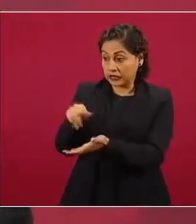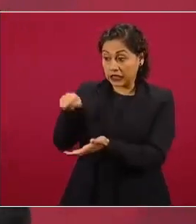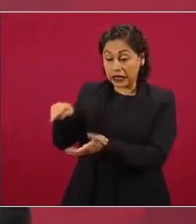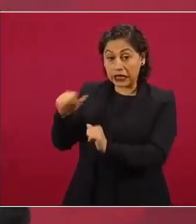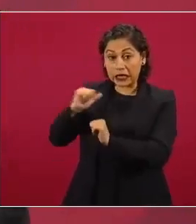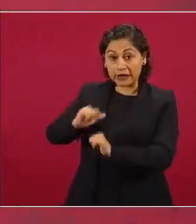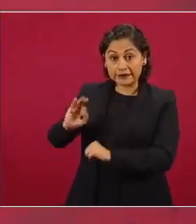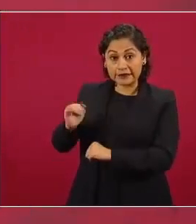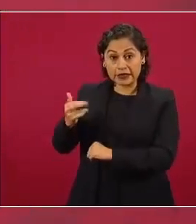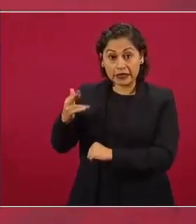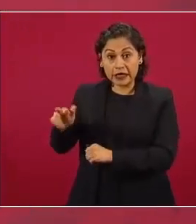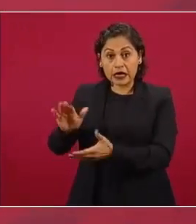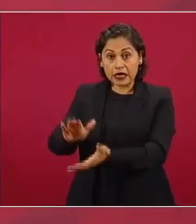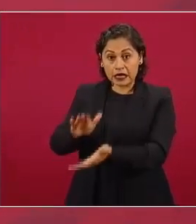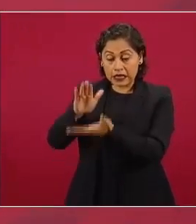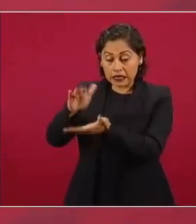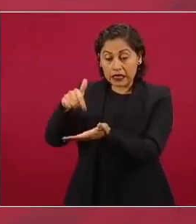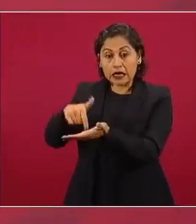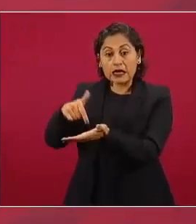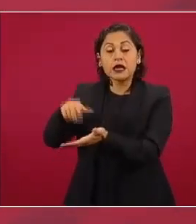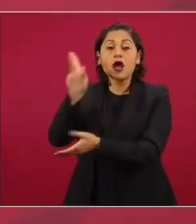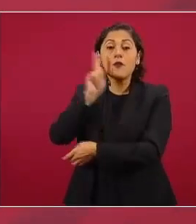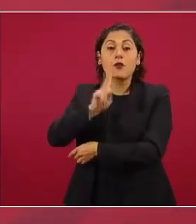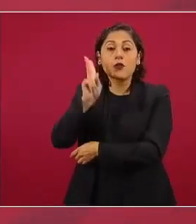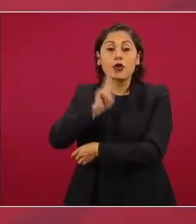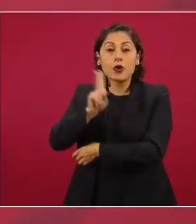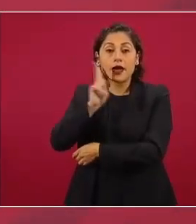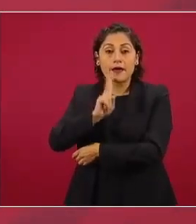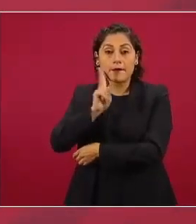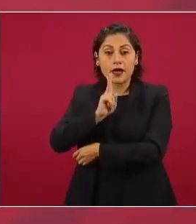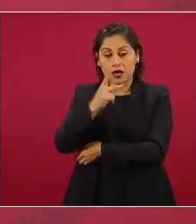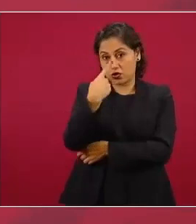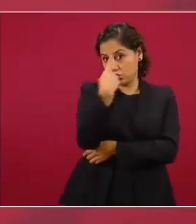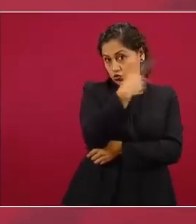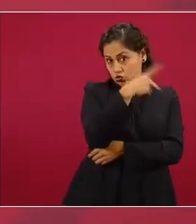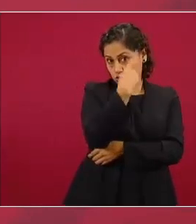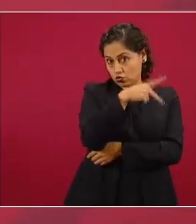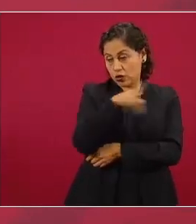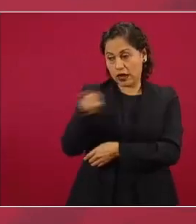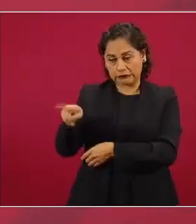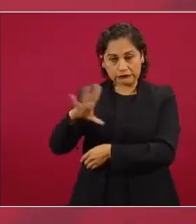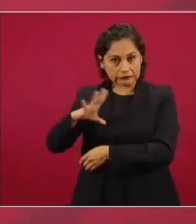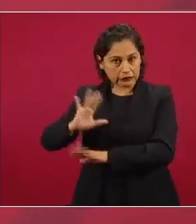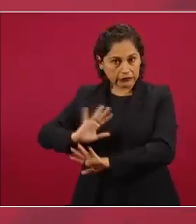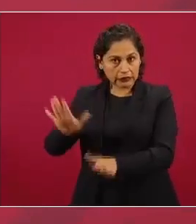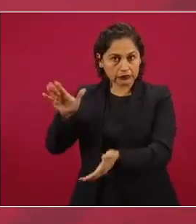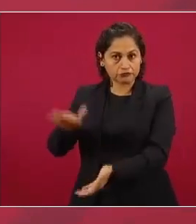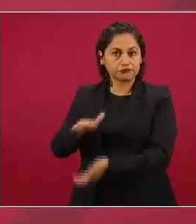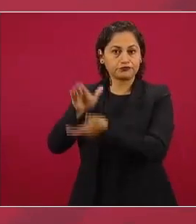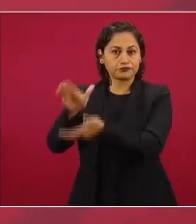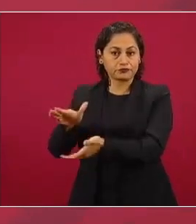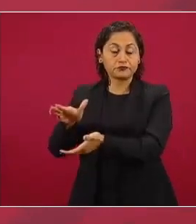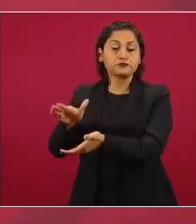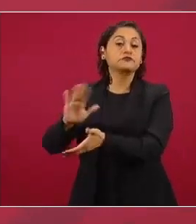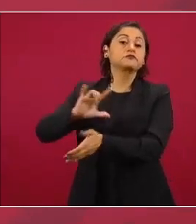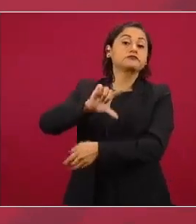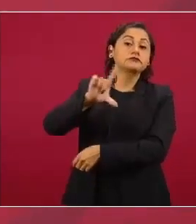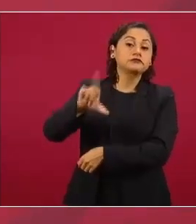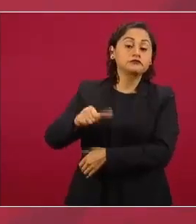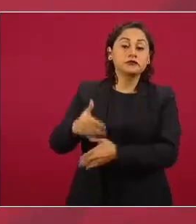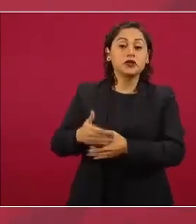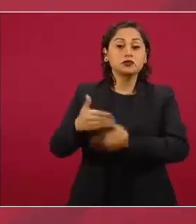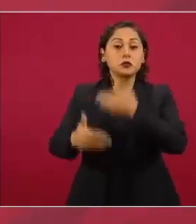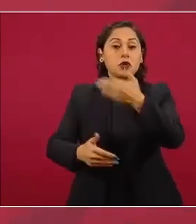en poder del Departamento de Justicia de los Estados Unidos de ahí en adelante corresponde a la